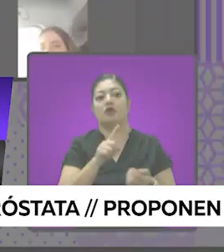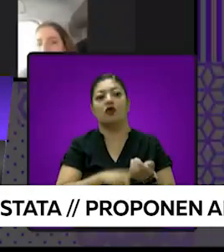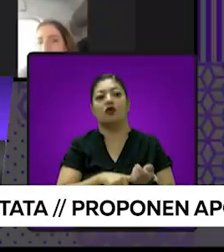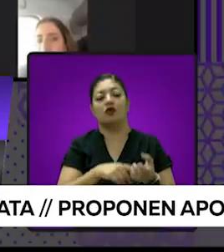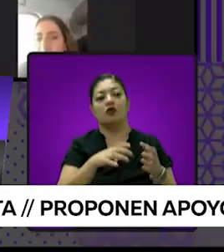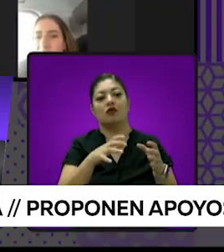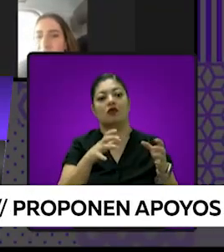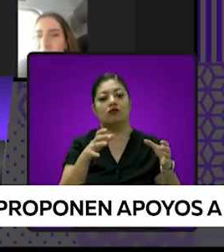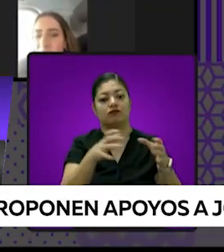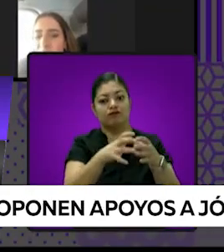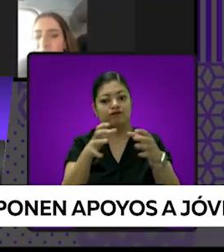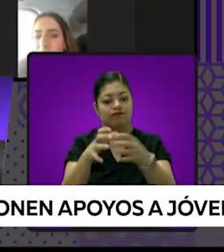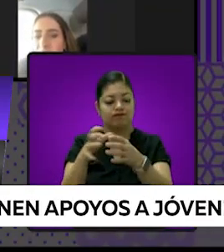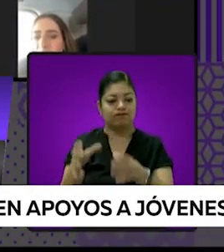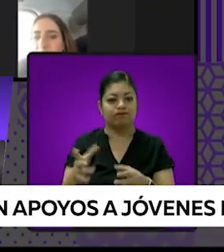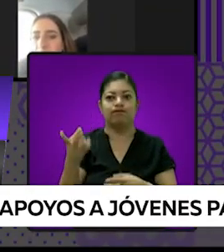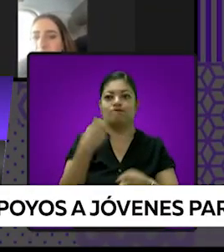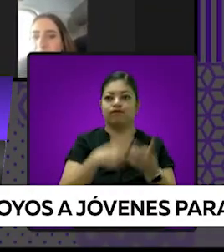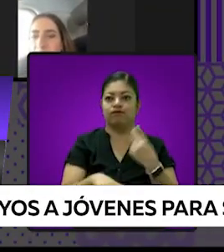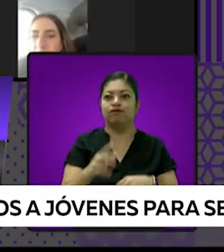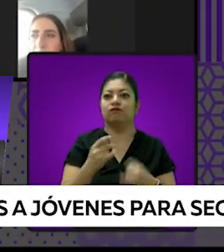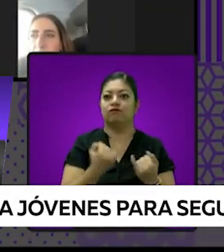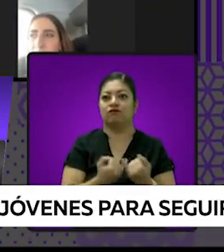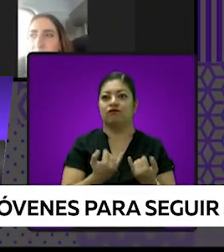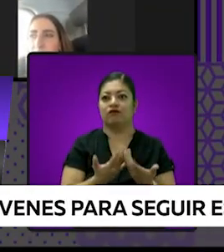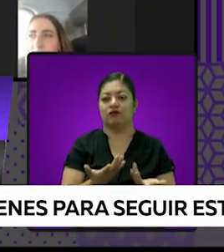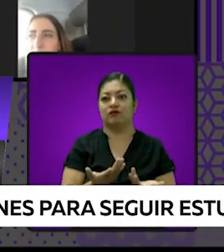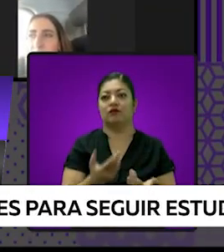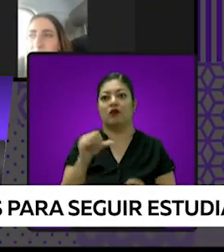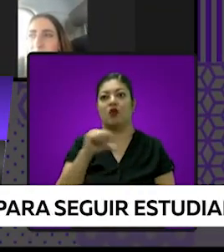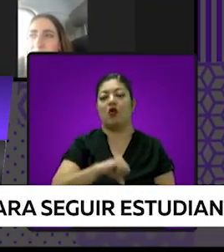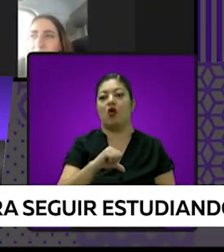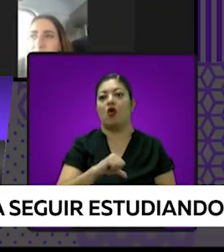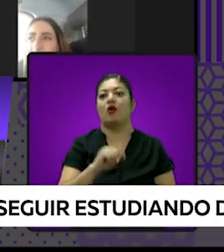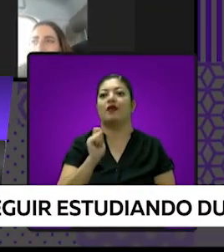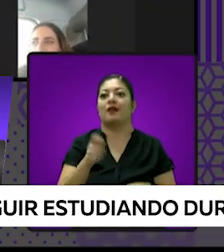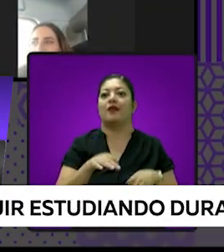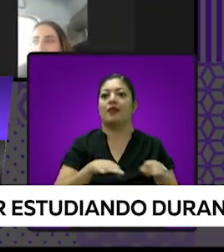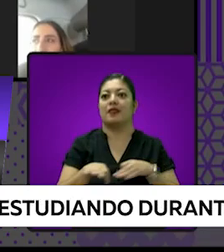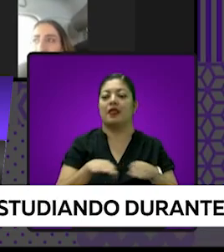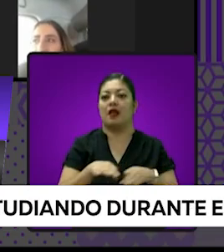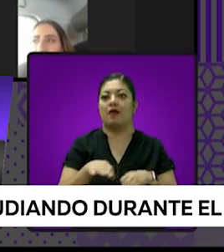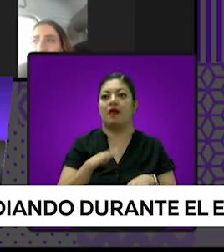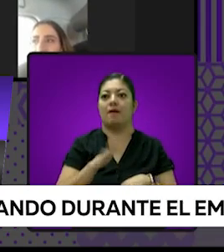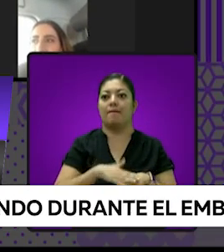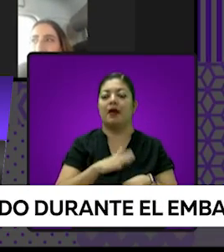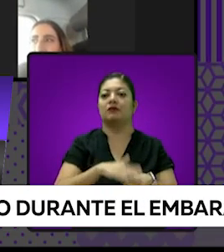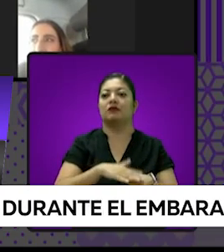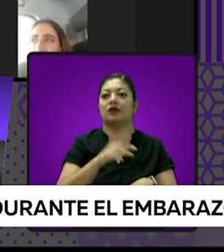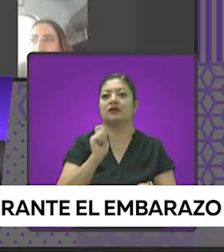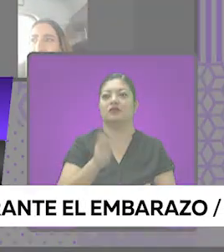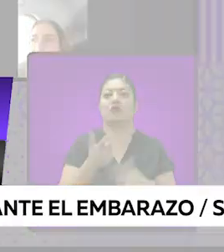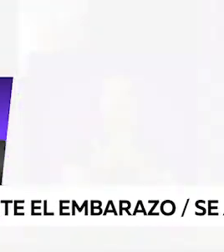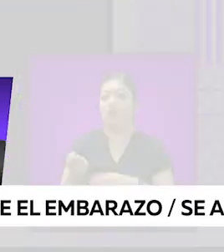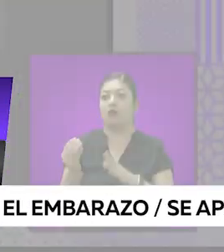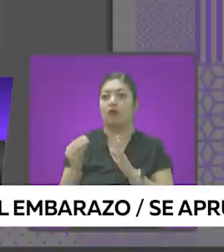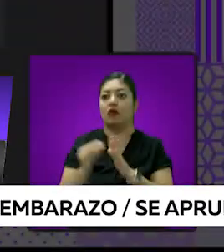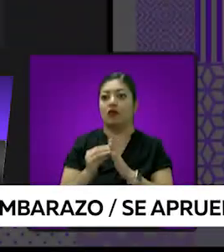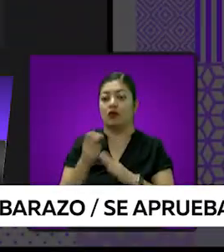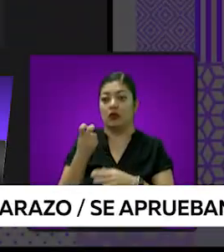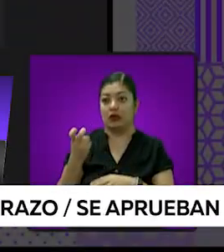Para aquellos particulares que cuenten con concesión de local comercial en el mercado, profesora Idolina Gaona de Cossío.